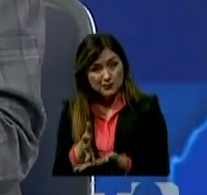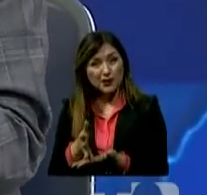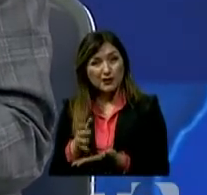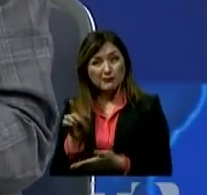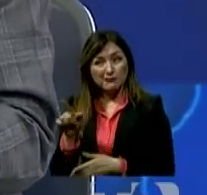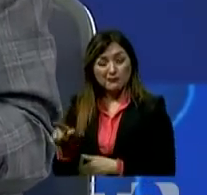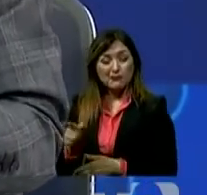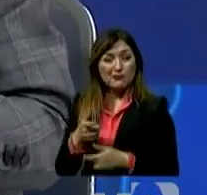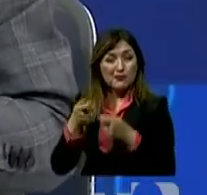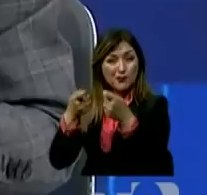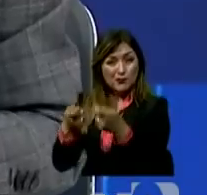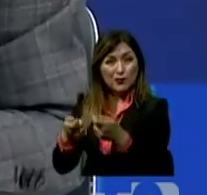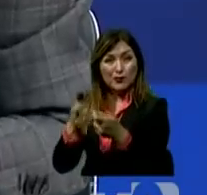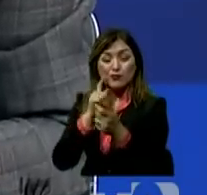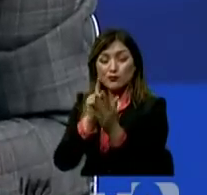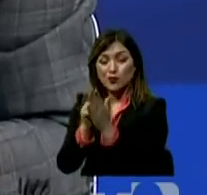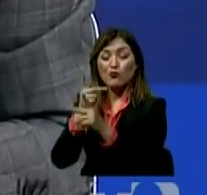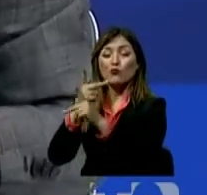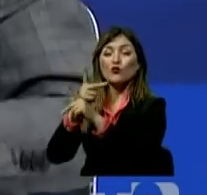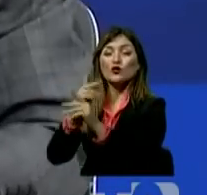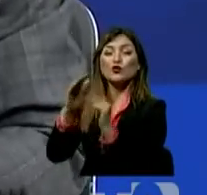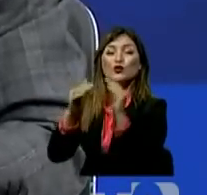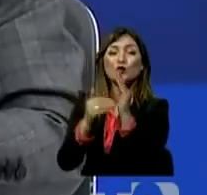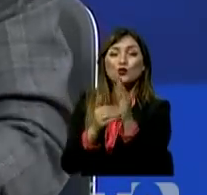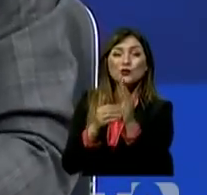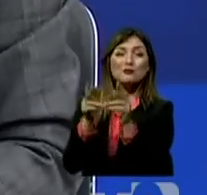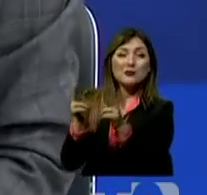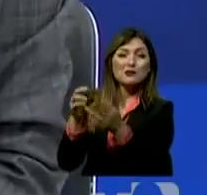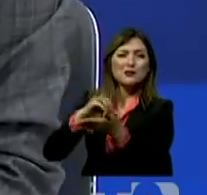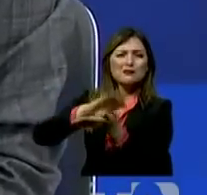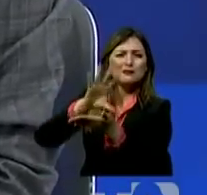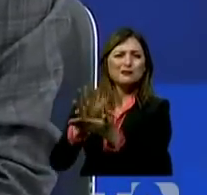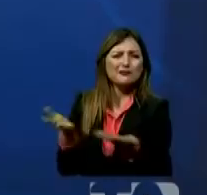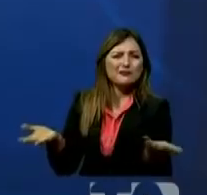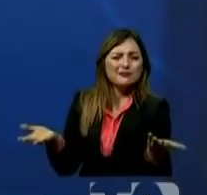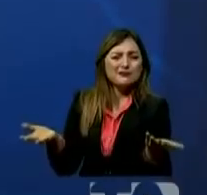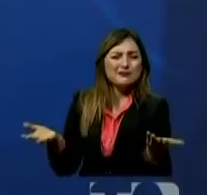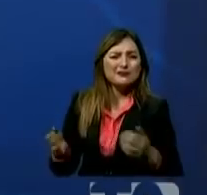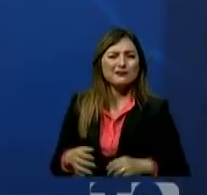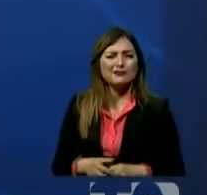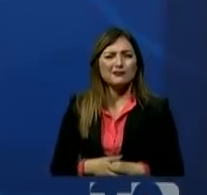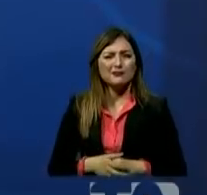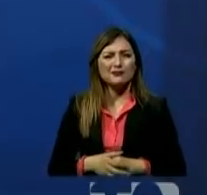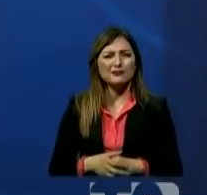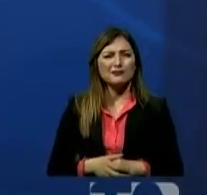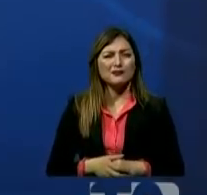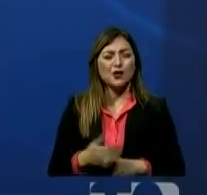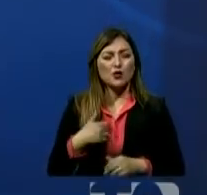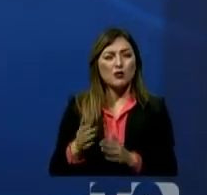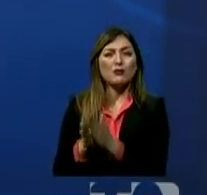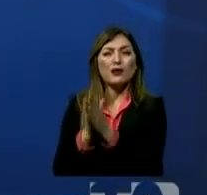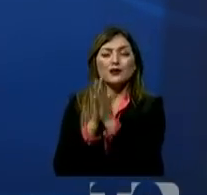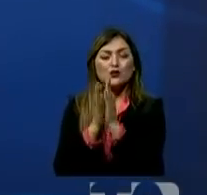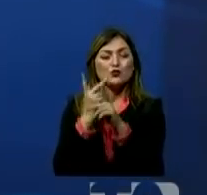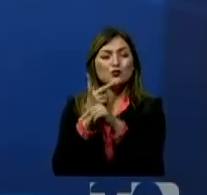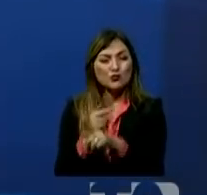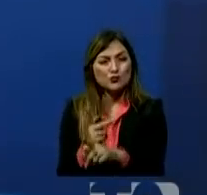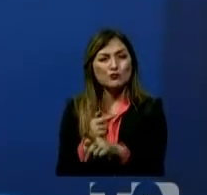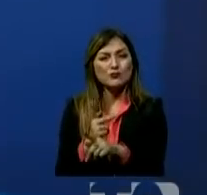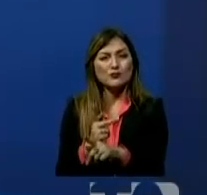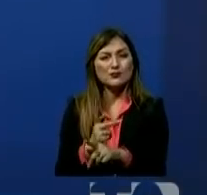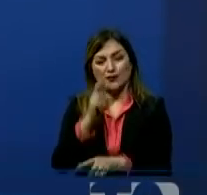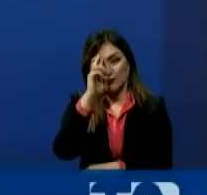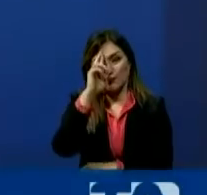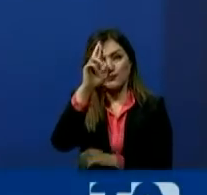para presentar una medida cautelar en contra de la misma Asamblea? Por eso le digo, sí he pedido la medida cautelar, pero para